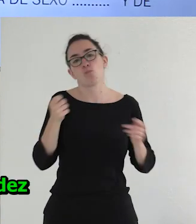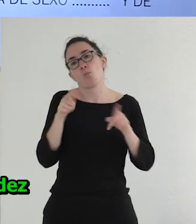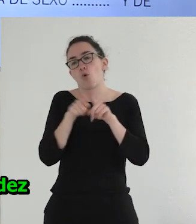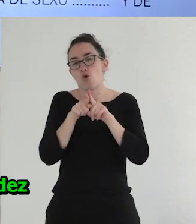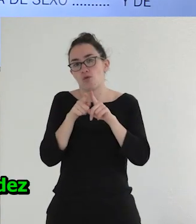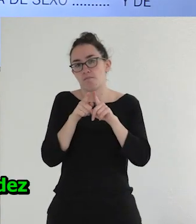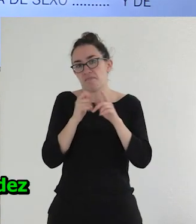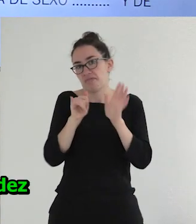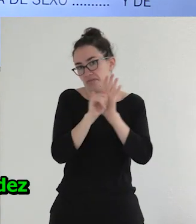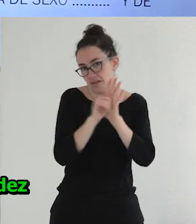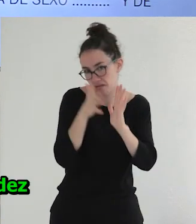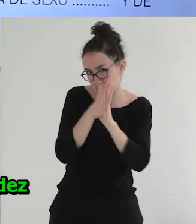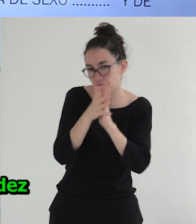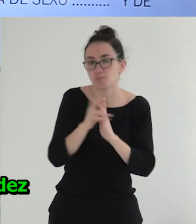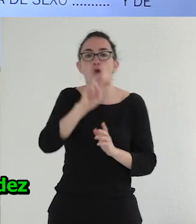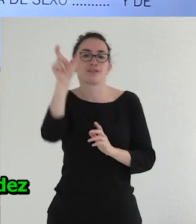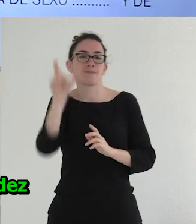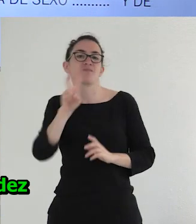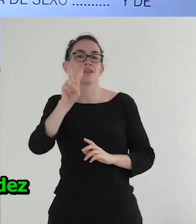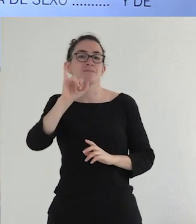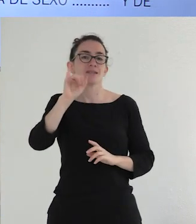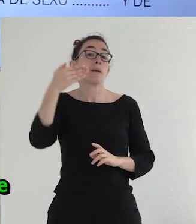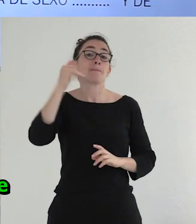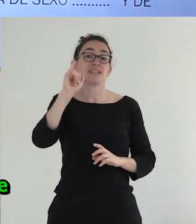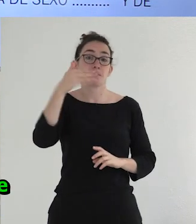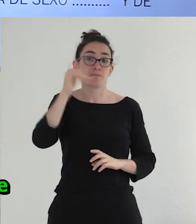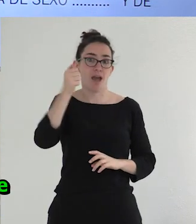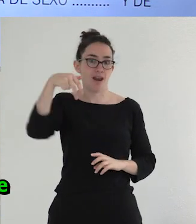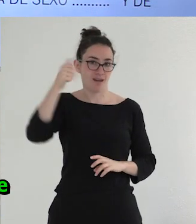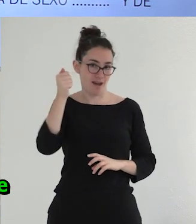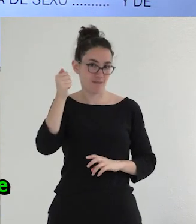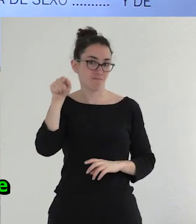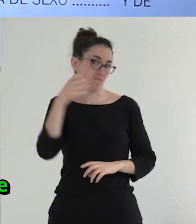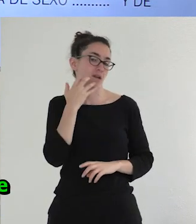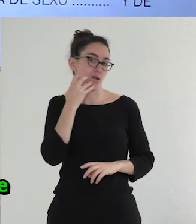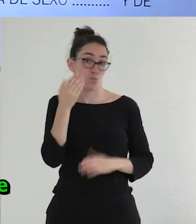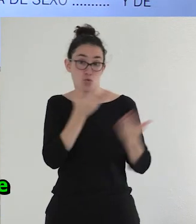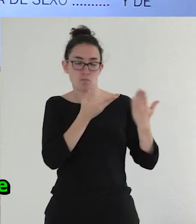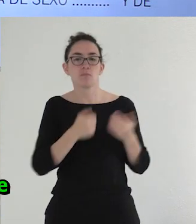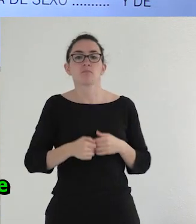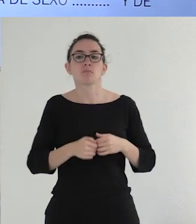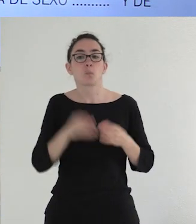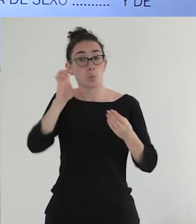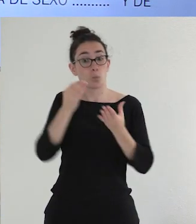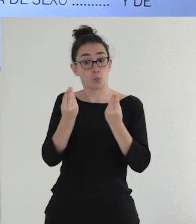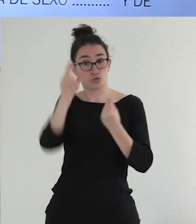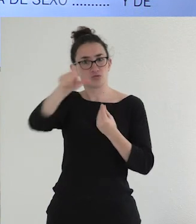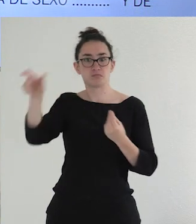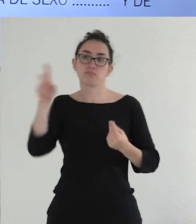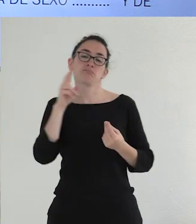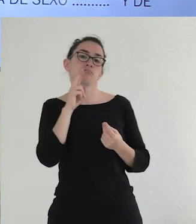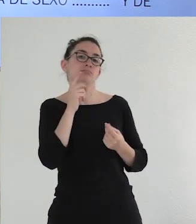si pusiéramos otro personaje como es Viviana Fernández y hiciéramos el mismo ejercicio, nos encontraríamos probablemente con que mucha gente diría,